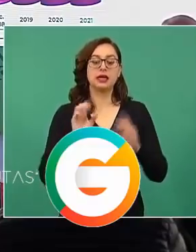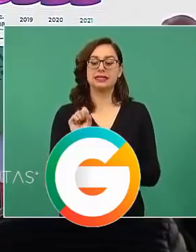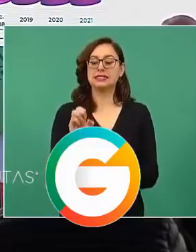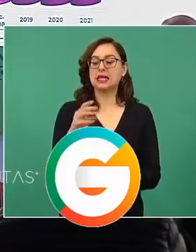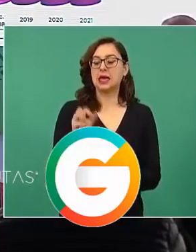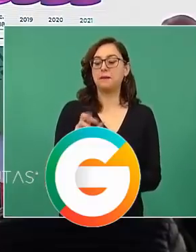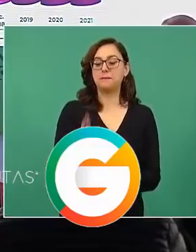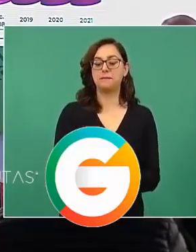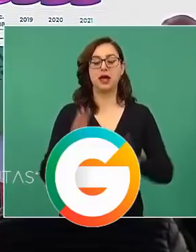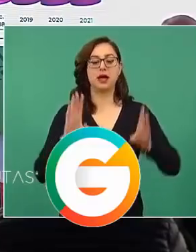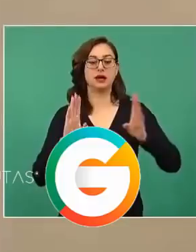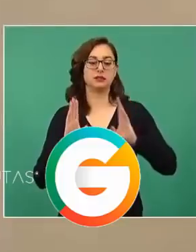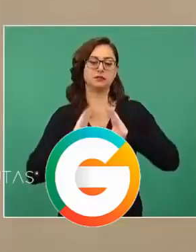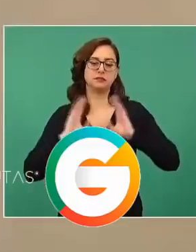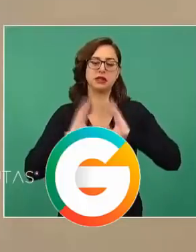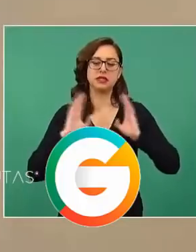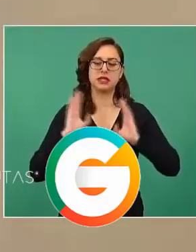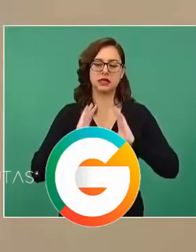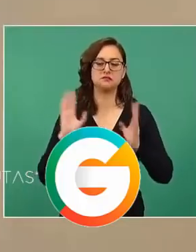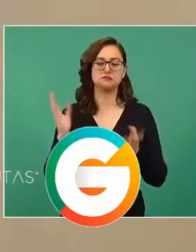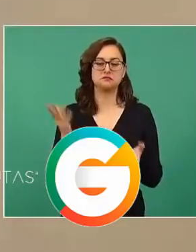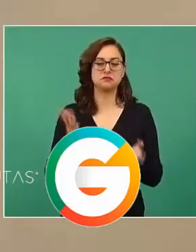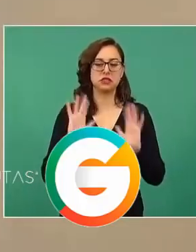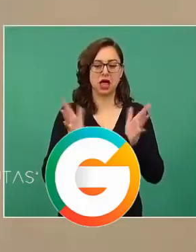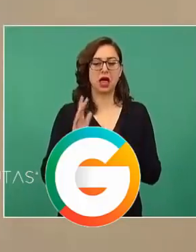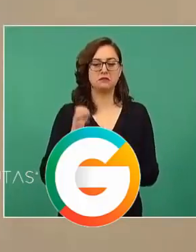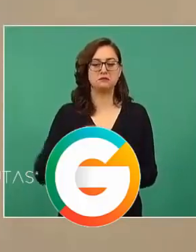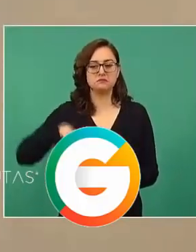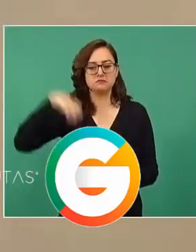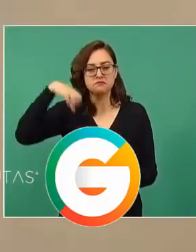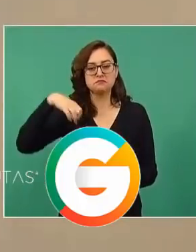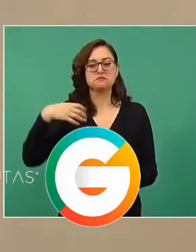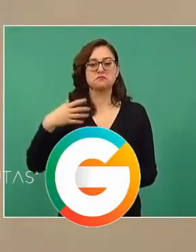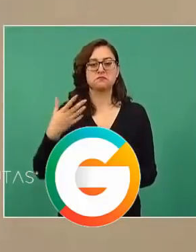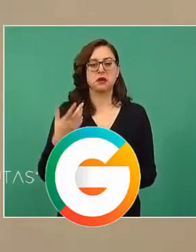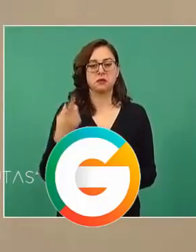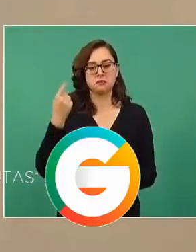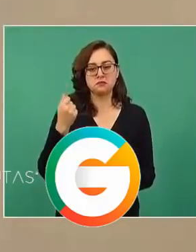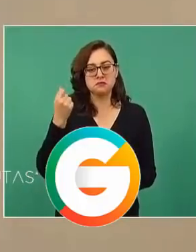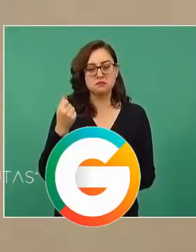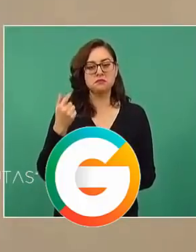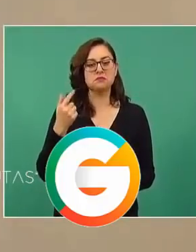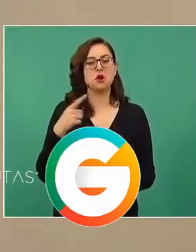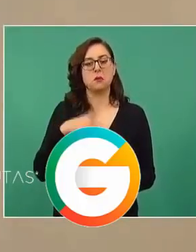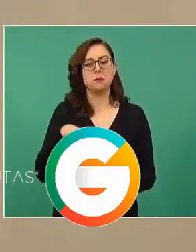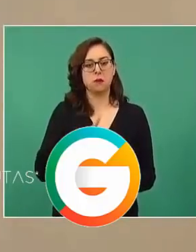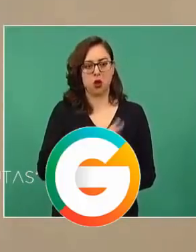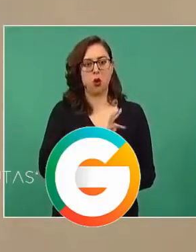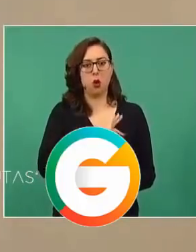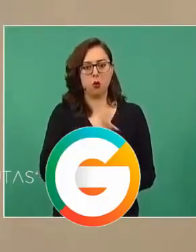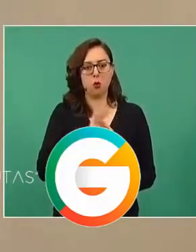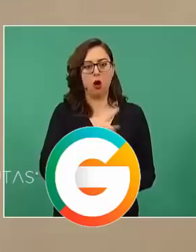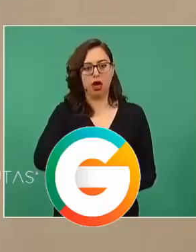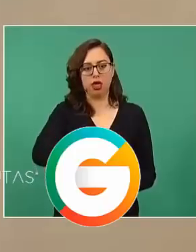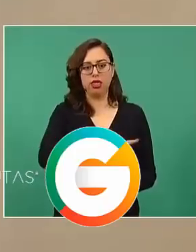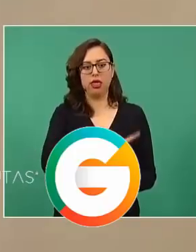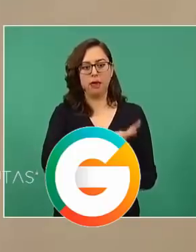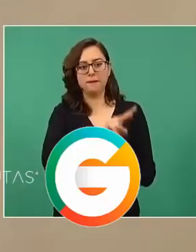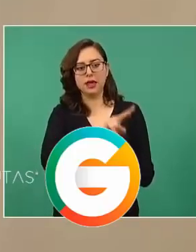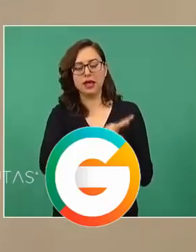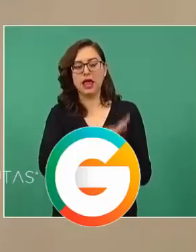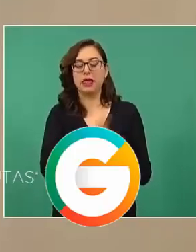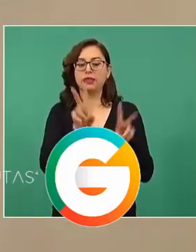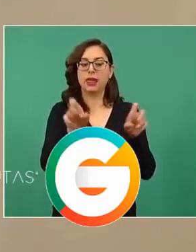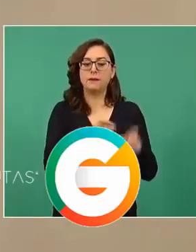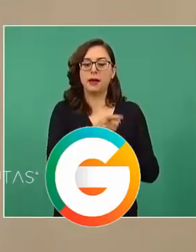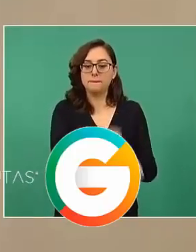sobre todo retirados, para que sirvan como oficiales de pesca. Se tiene contemplado para el final del año